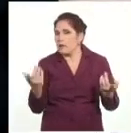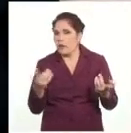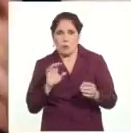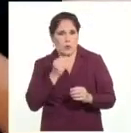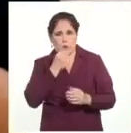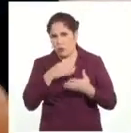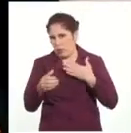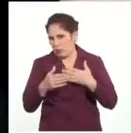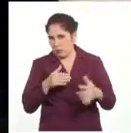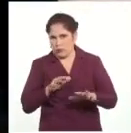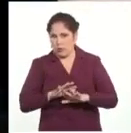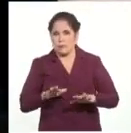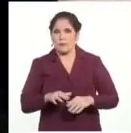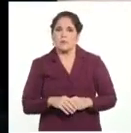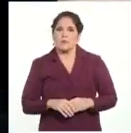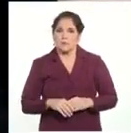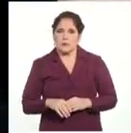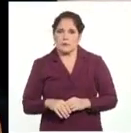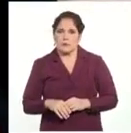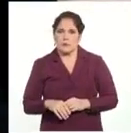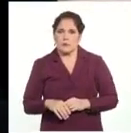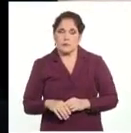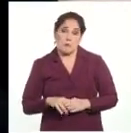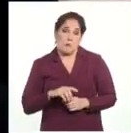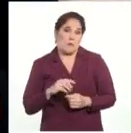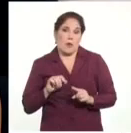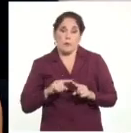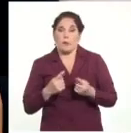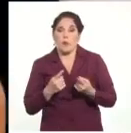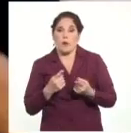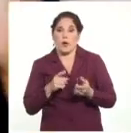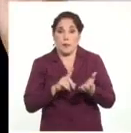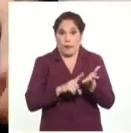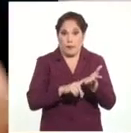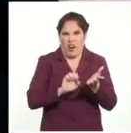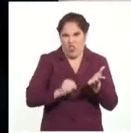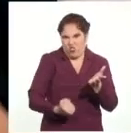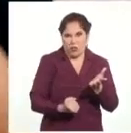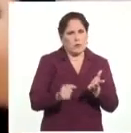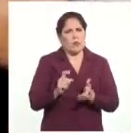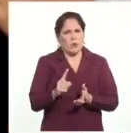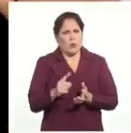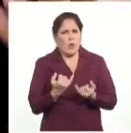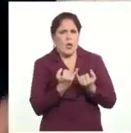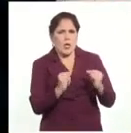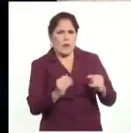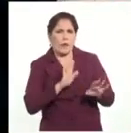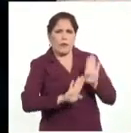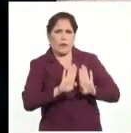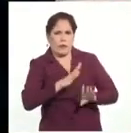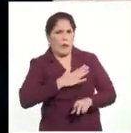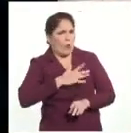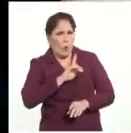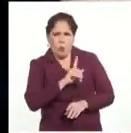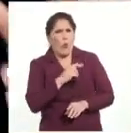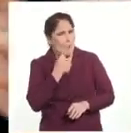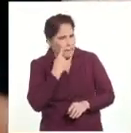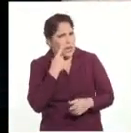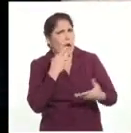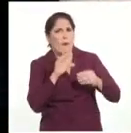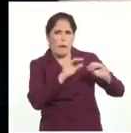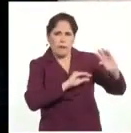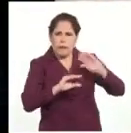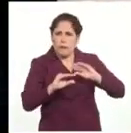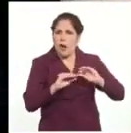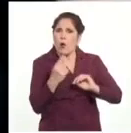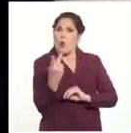a la autoridad directamente paterna, cómo puede generar una relación de educación donde